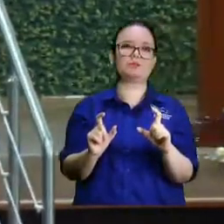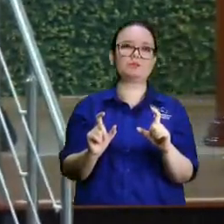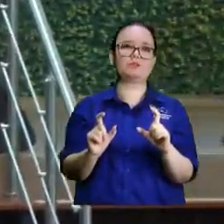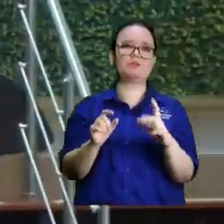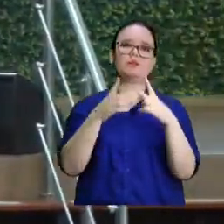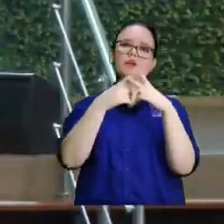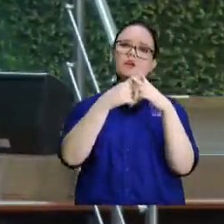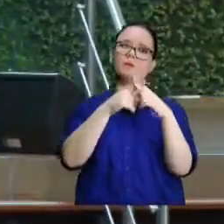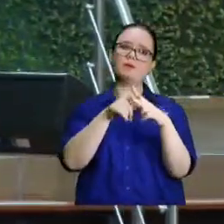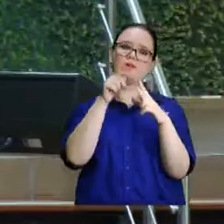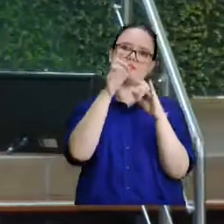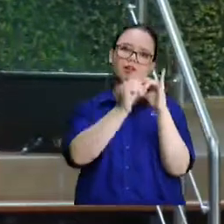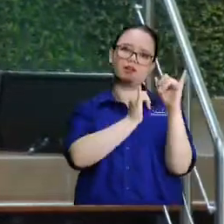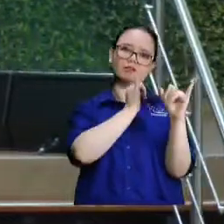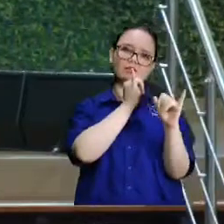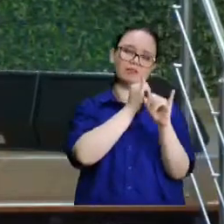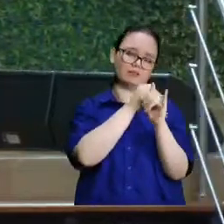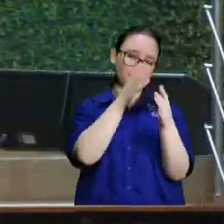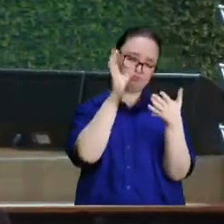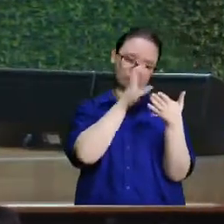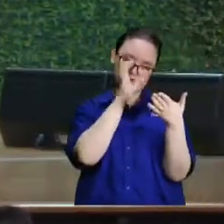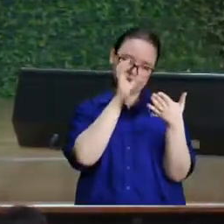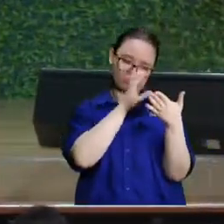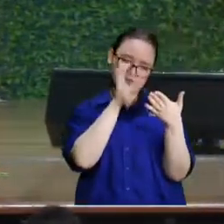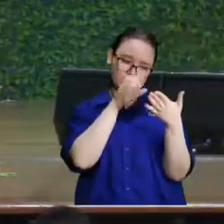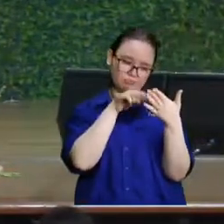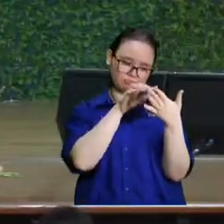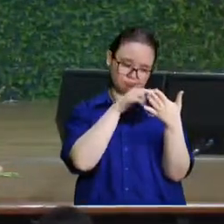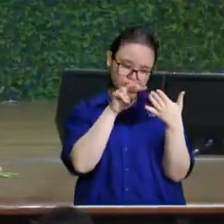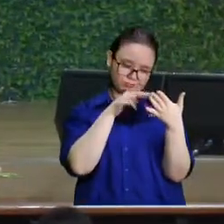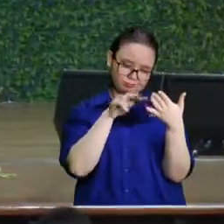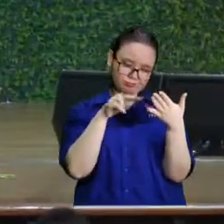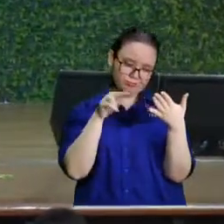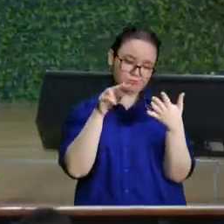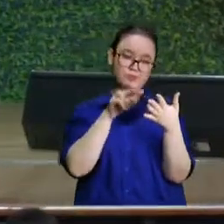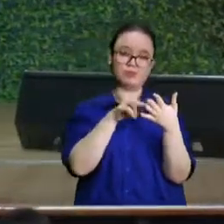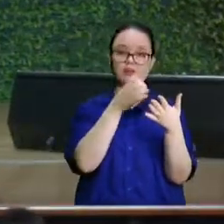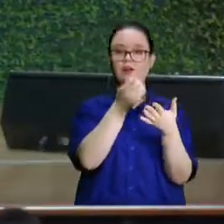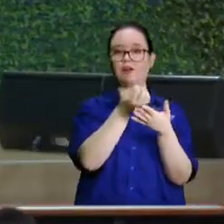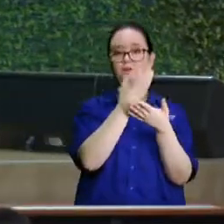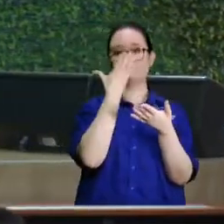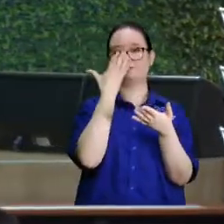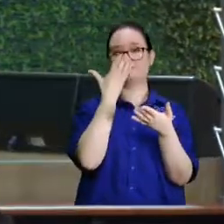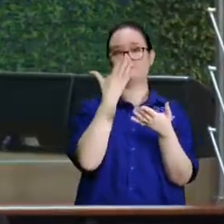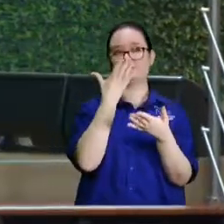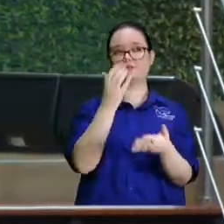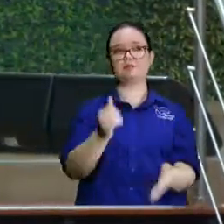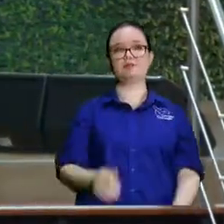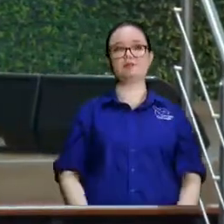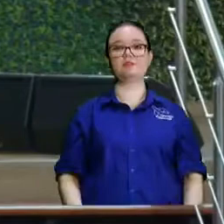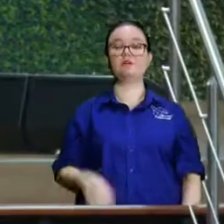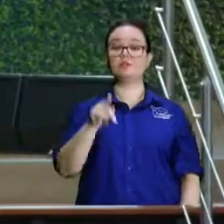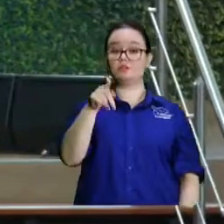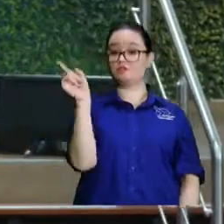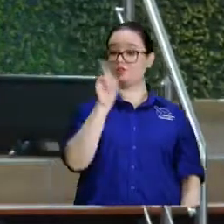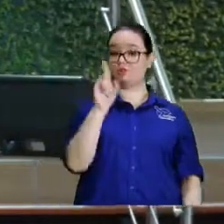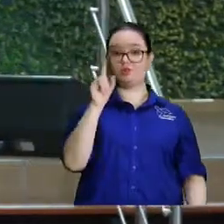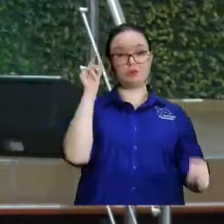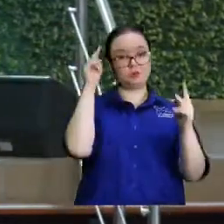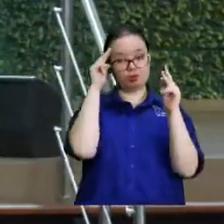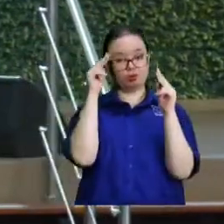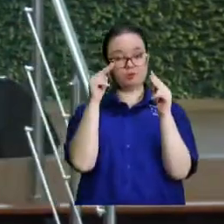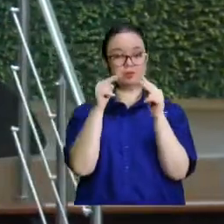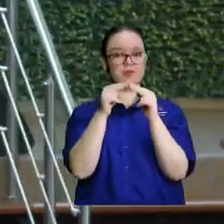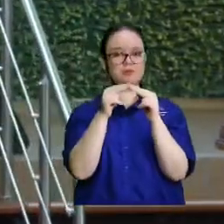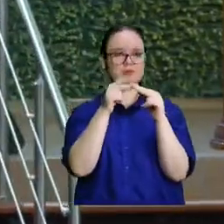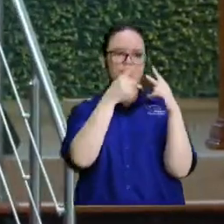en Google o en donde sea. Perico de los palotes y empieza Perico de los palotes al cual usted no conoce pero empieza a hablar